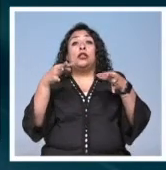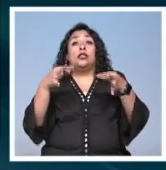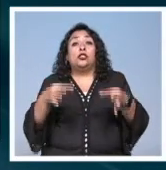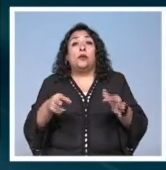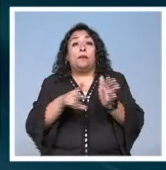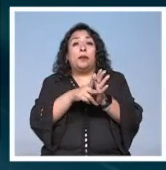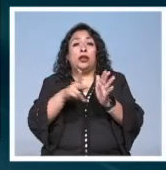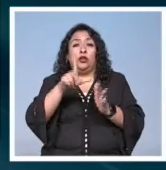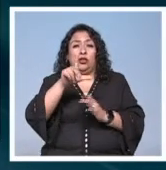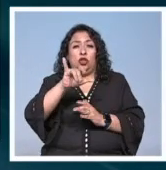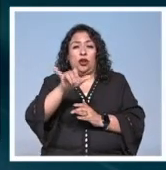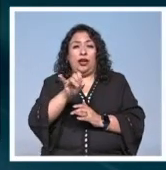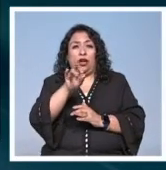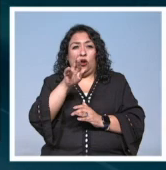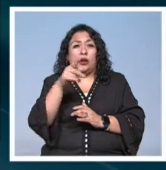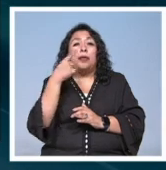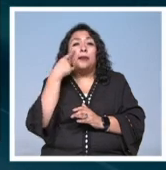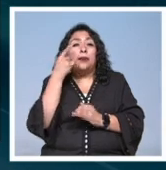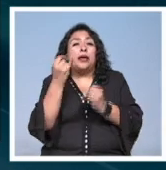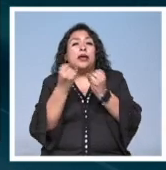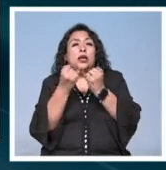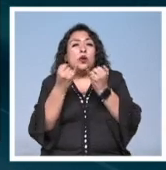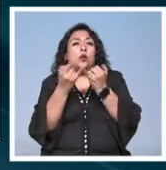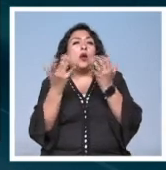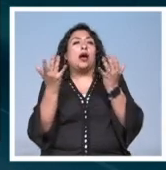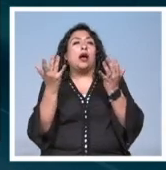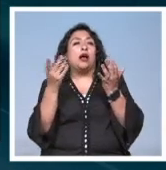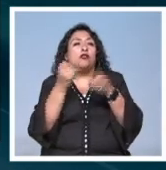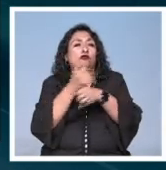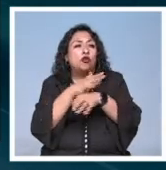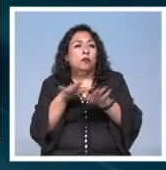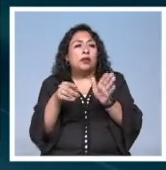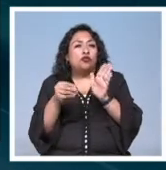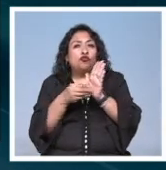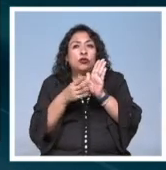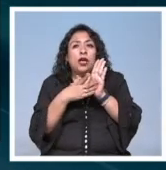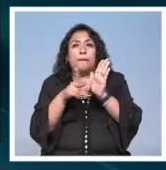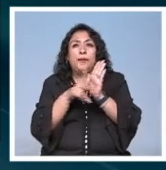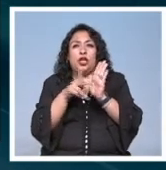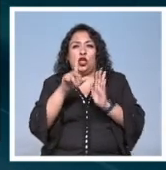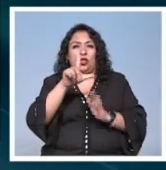jornada entonces también vamos a ver cosas que cubrió en la jornada